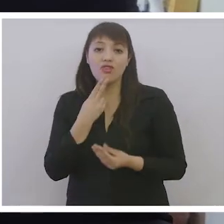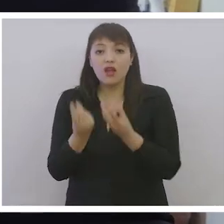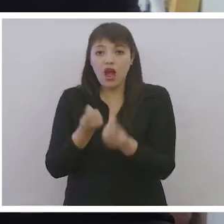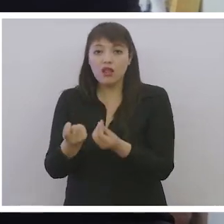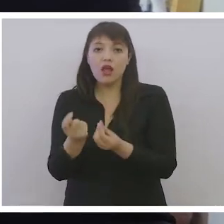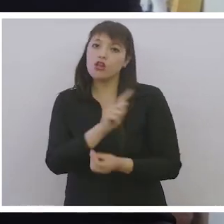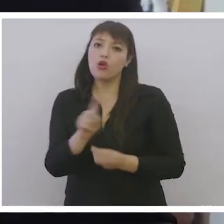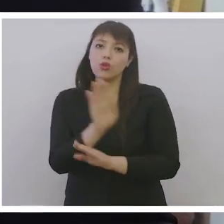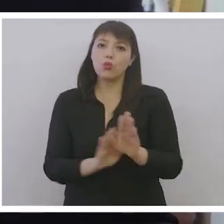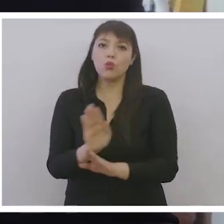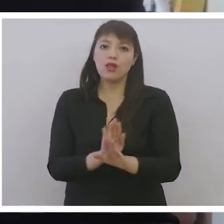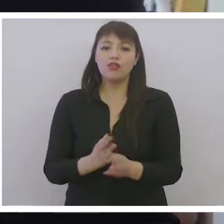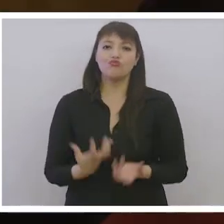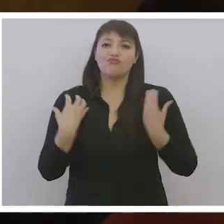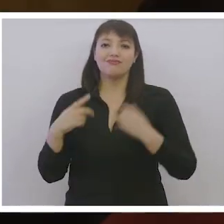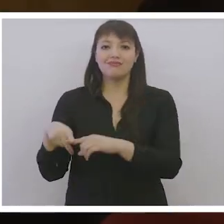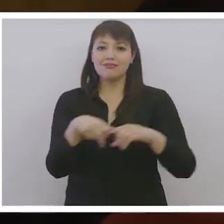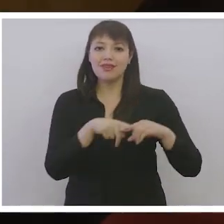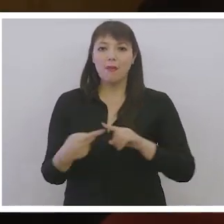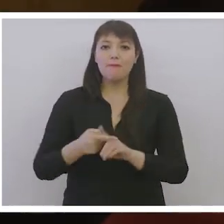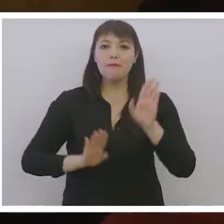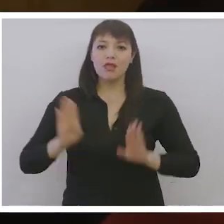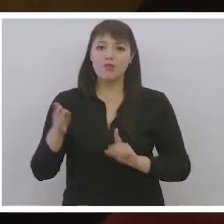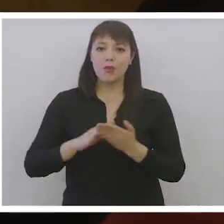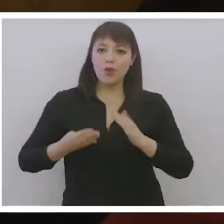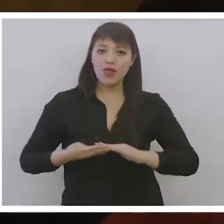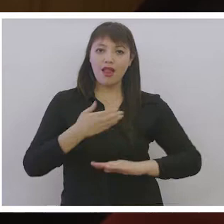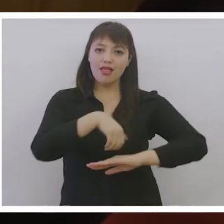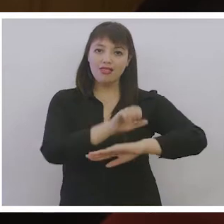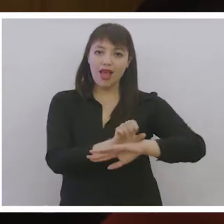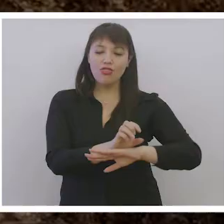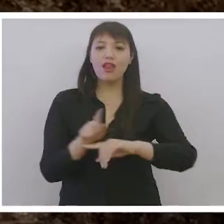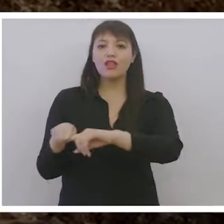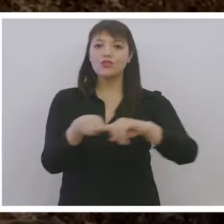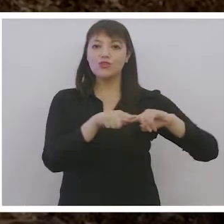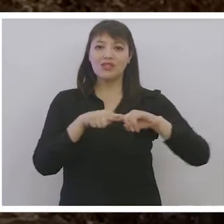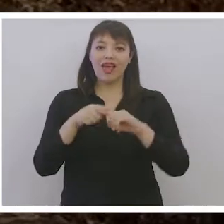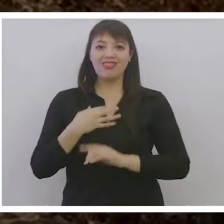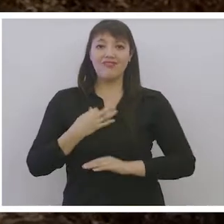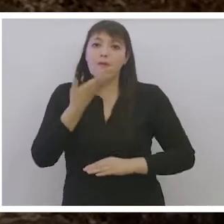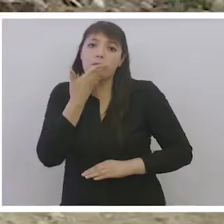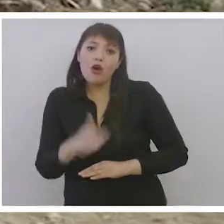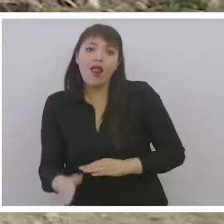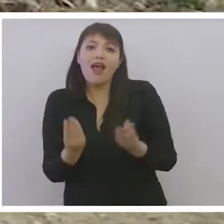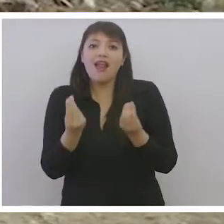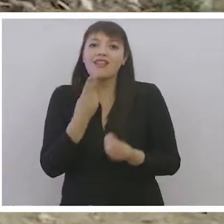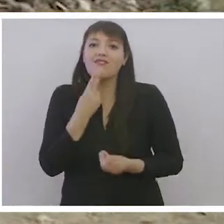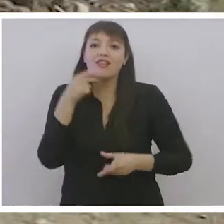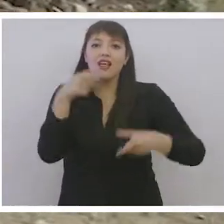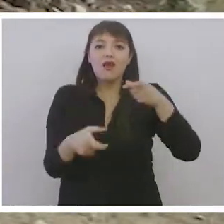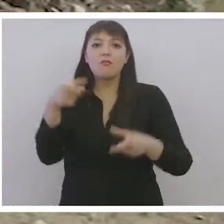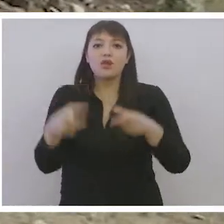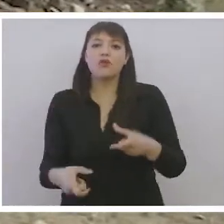debe asumirse en forma colectiva, con la participación de la comunidad, el Estado y la sociedad civil para mejorar la calidad de vida de las